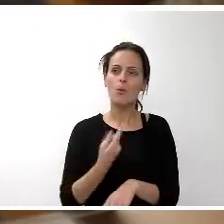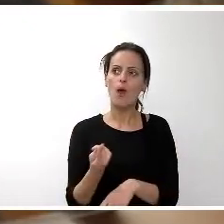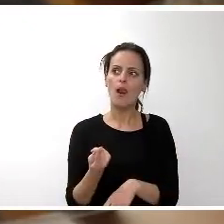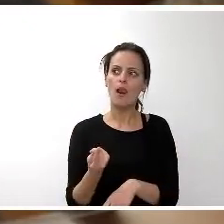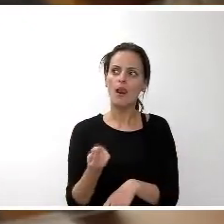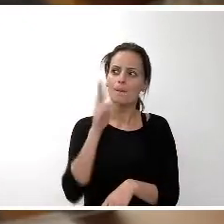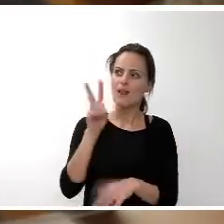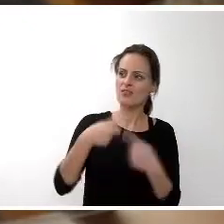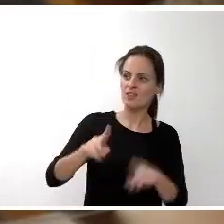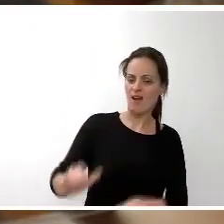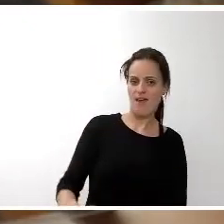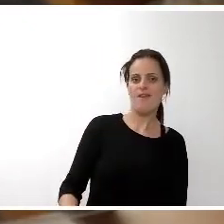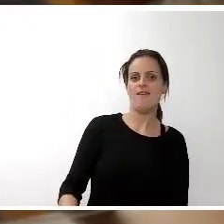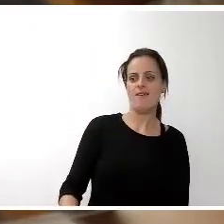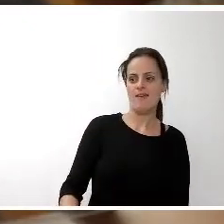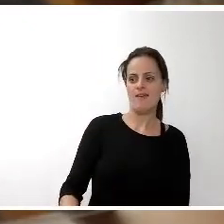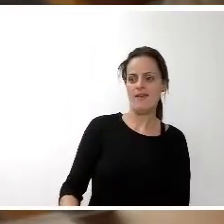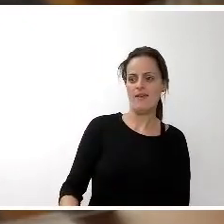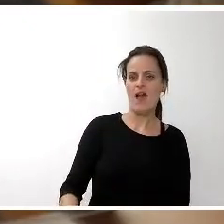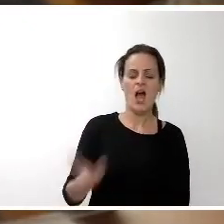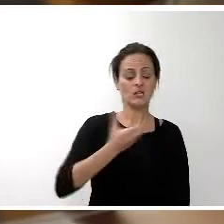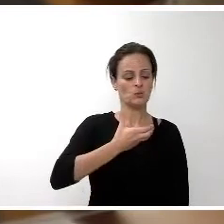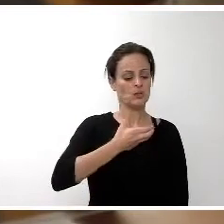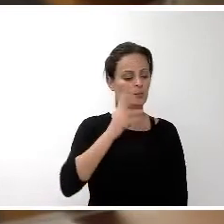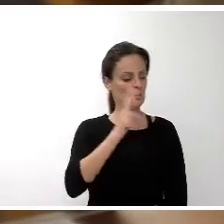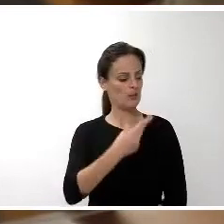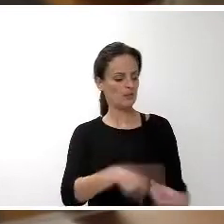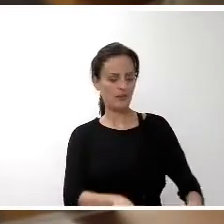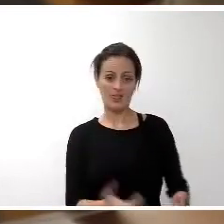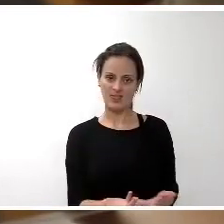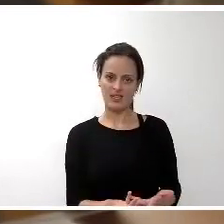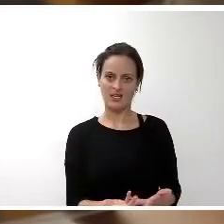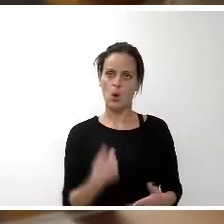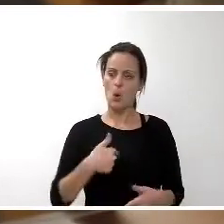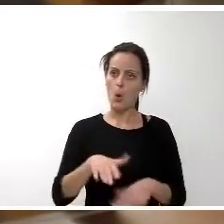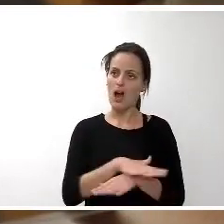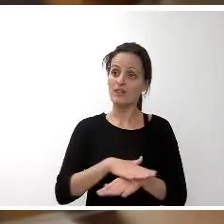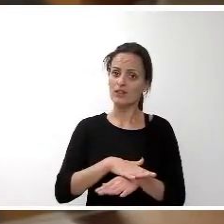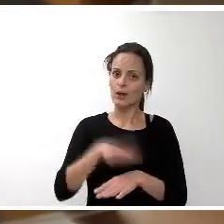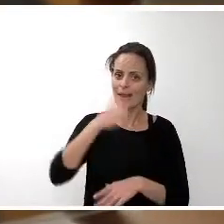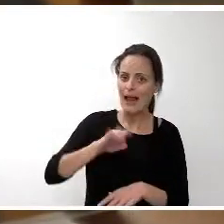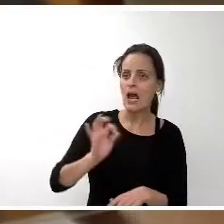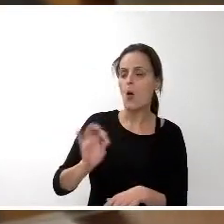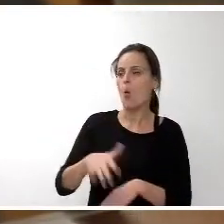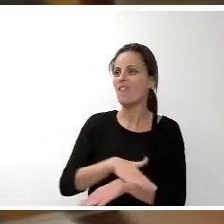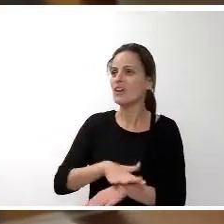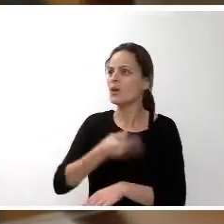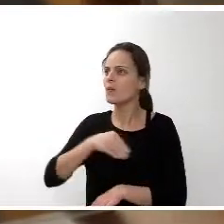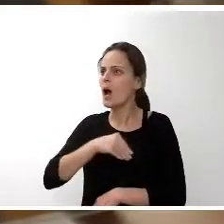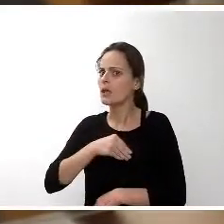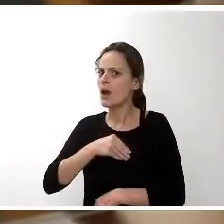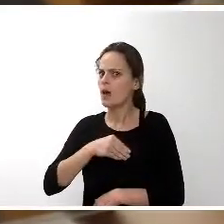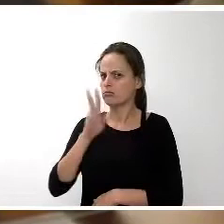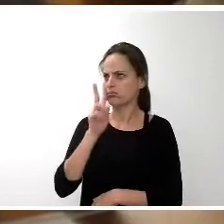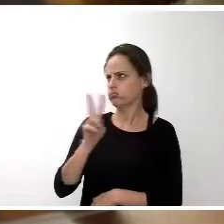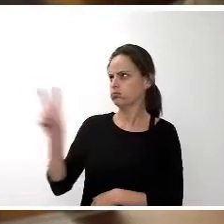cabildo de forma distinta como miran a su ayuntamiento, o como miran al gobierno de Canarias, o como miran al gobierno del